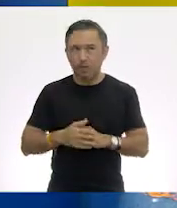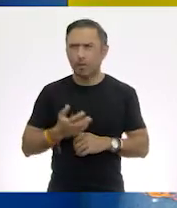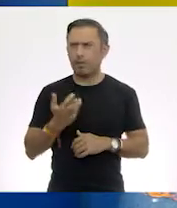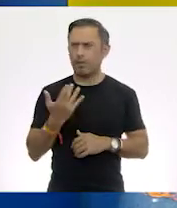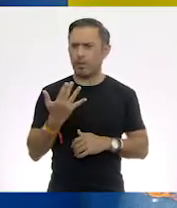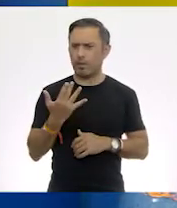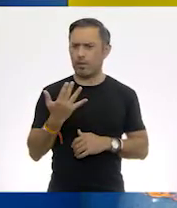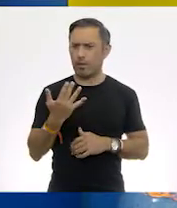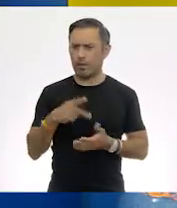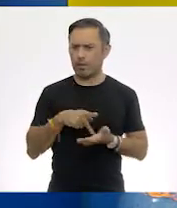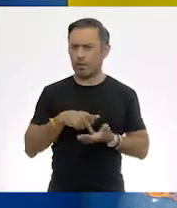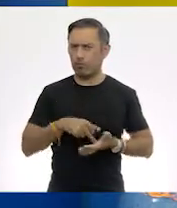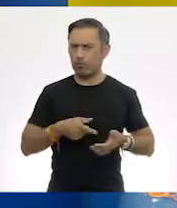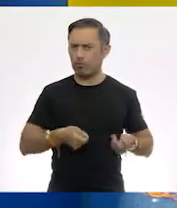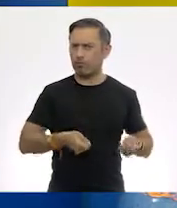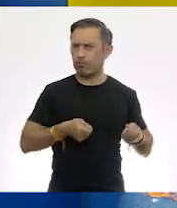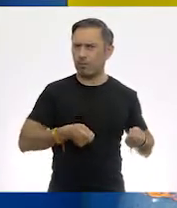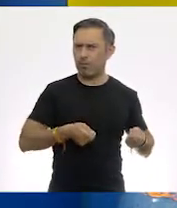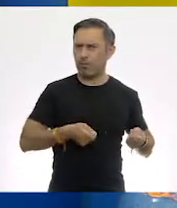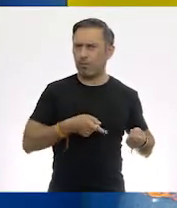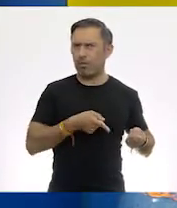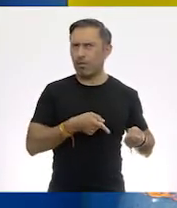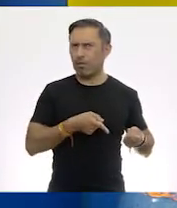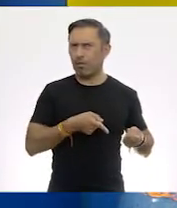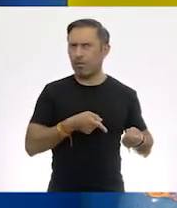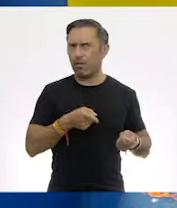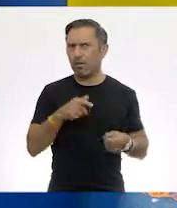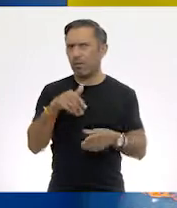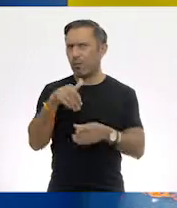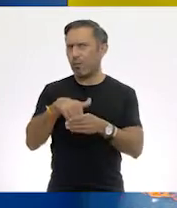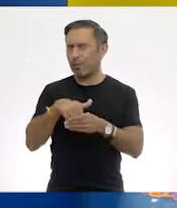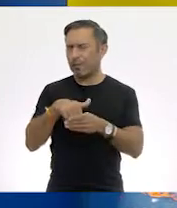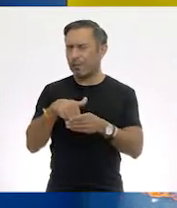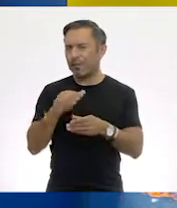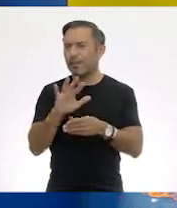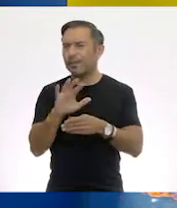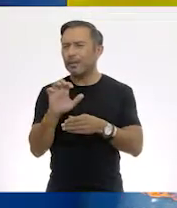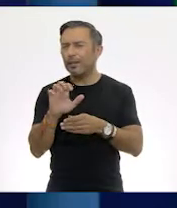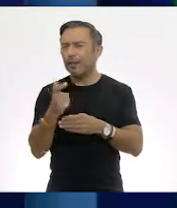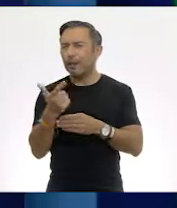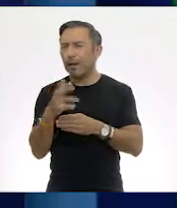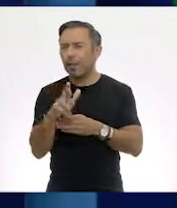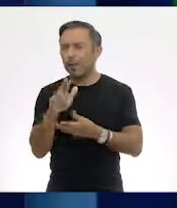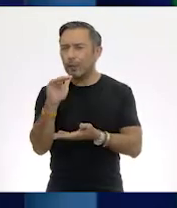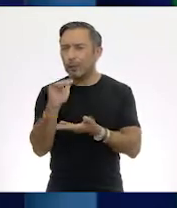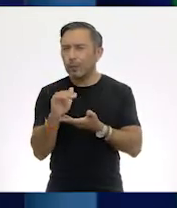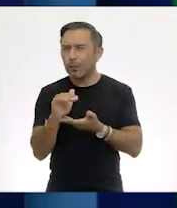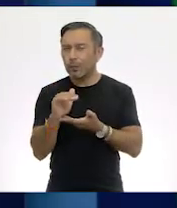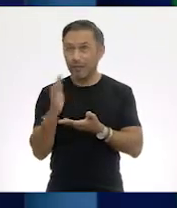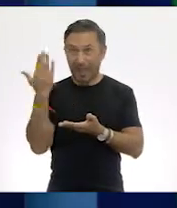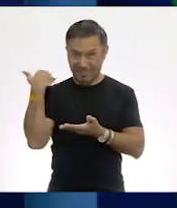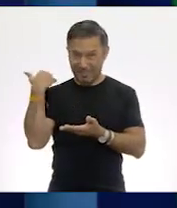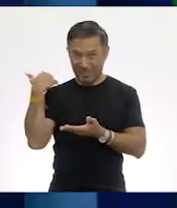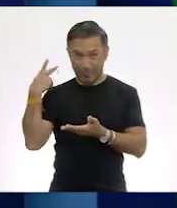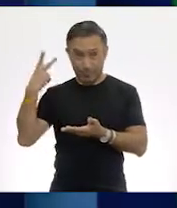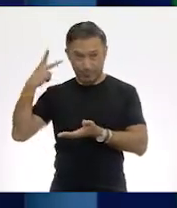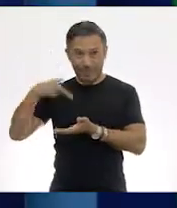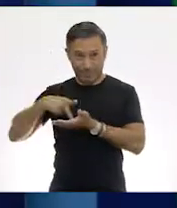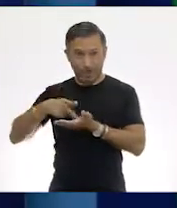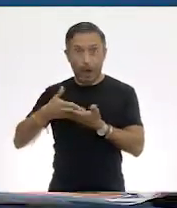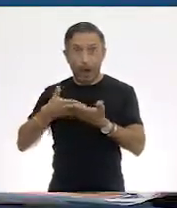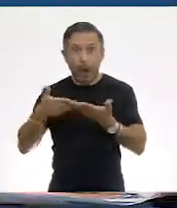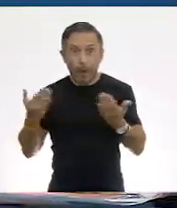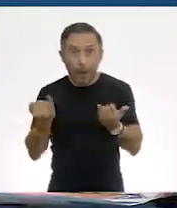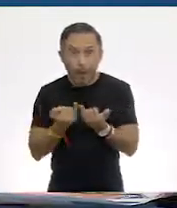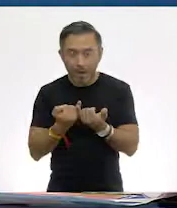entre... ¿No? En bolsas de 500 gramos. Ahora no son de 2 kilos. No,